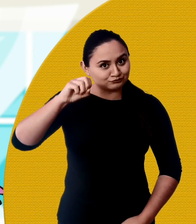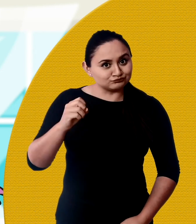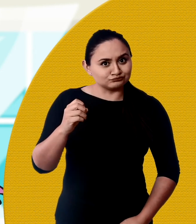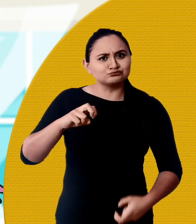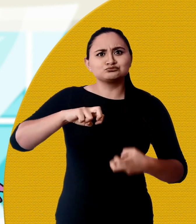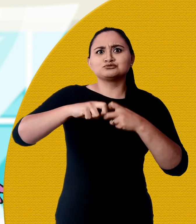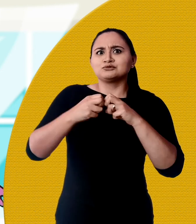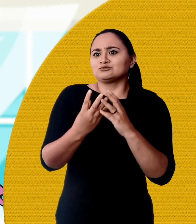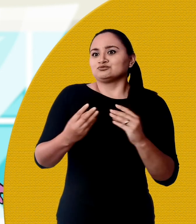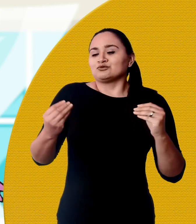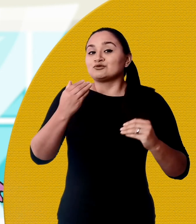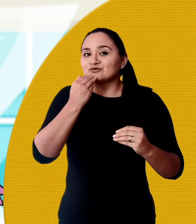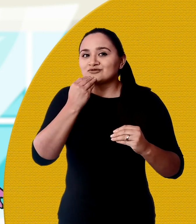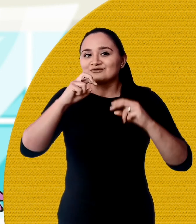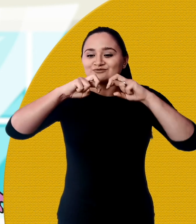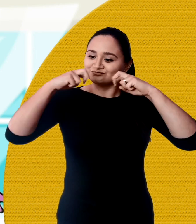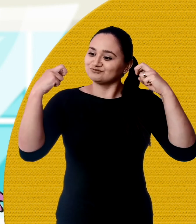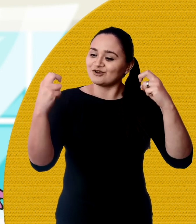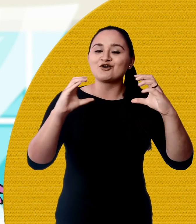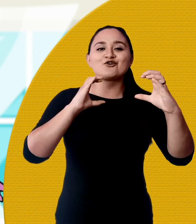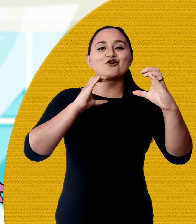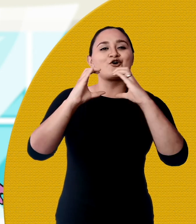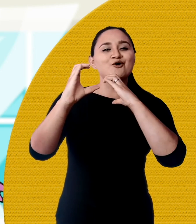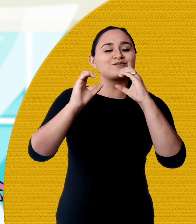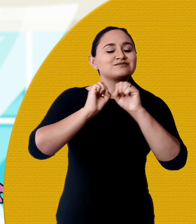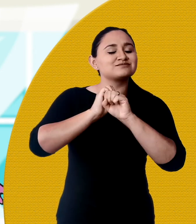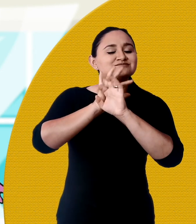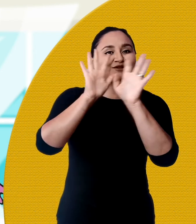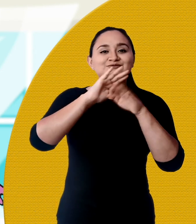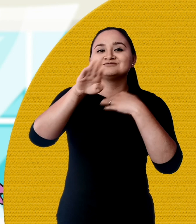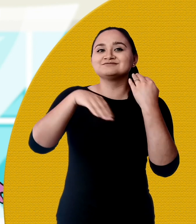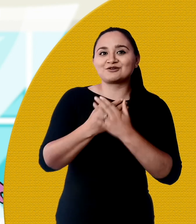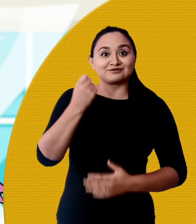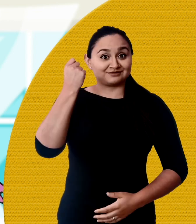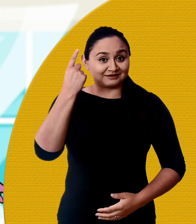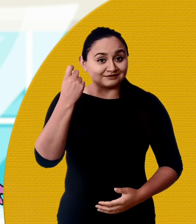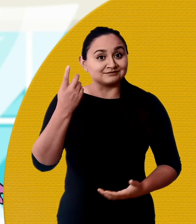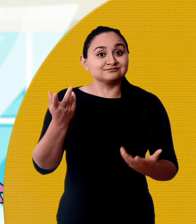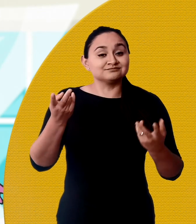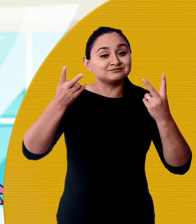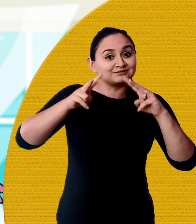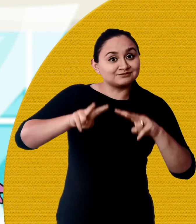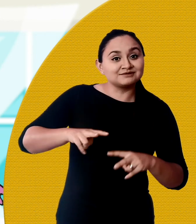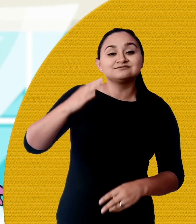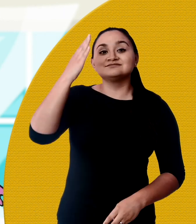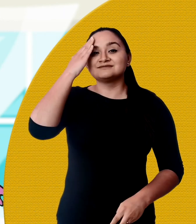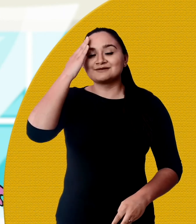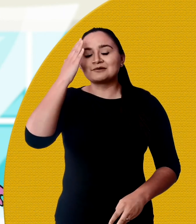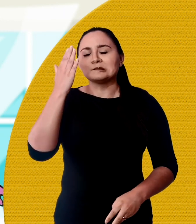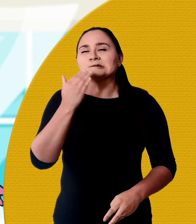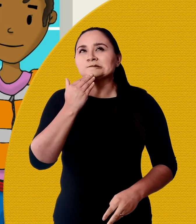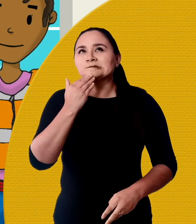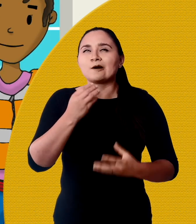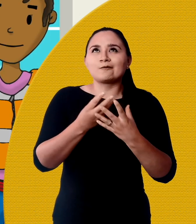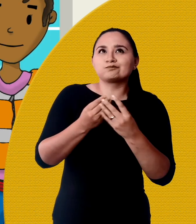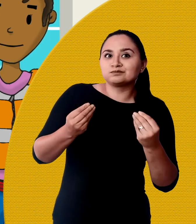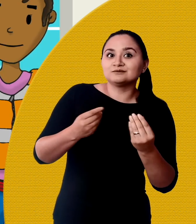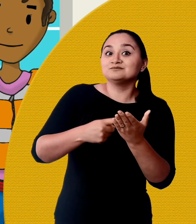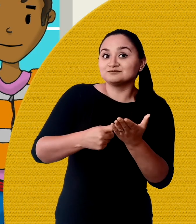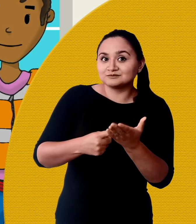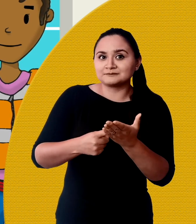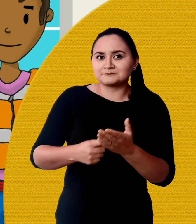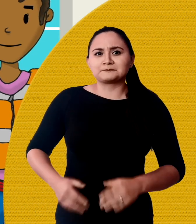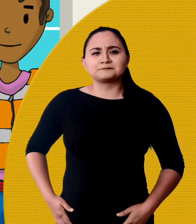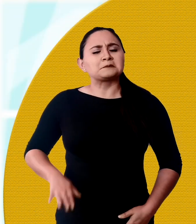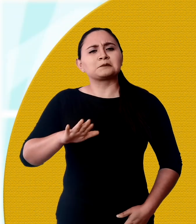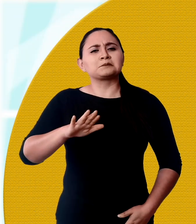Los problemas se solucionan conversando. Y así todos nos entendemos y sabemos lo que debemos hacer. ¿Qué pasa cuando